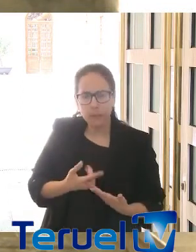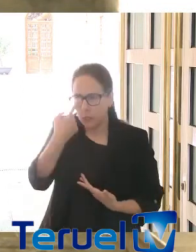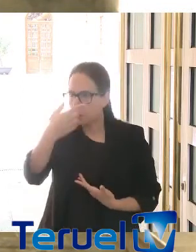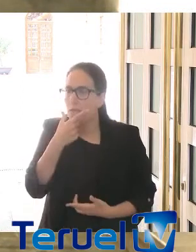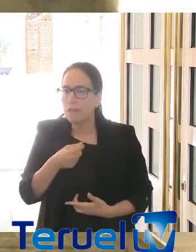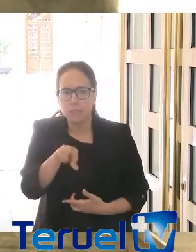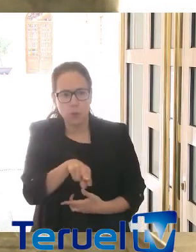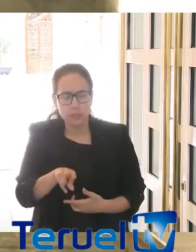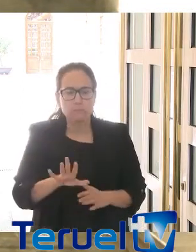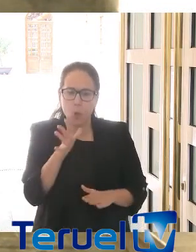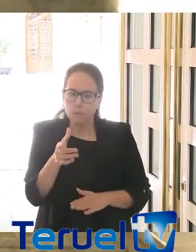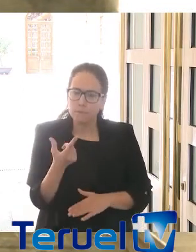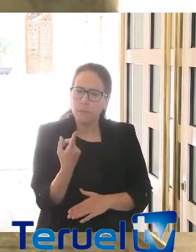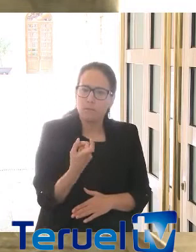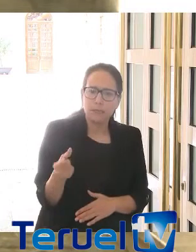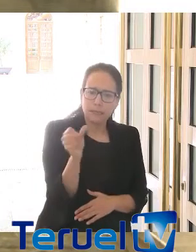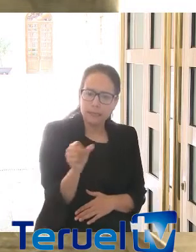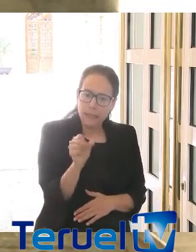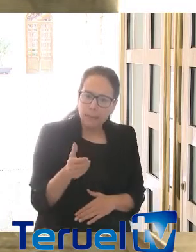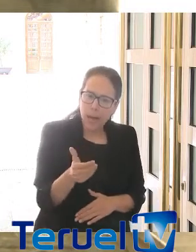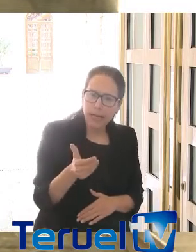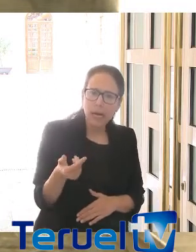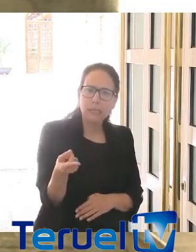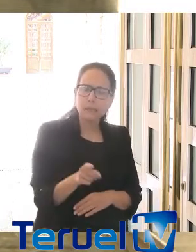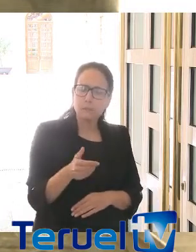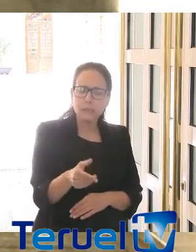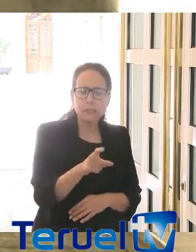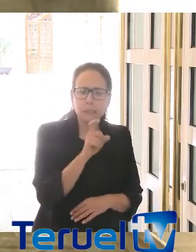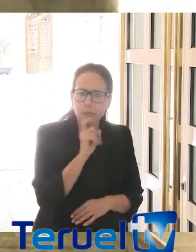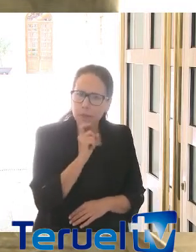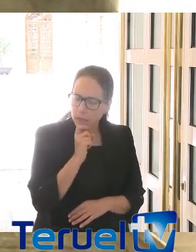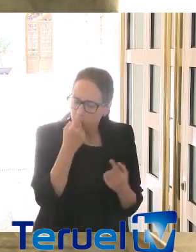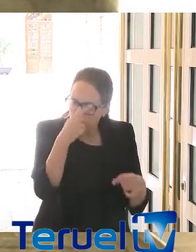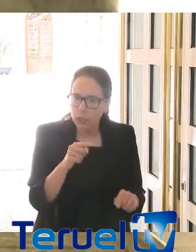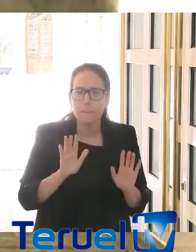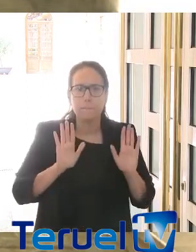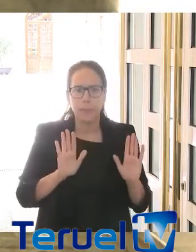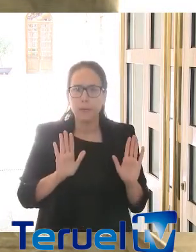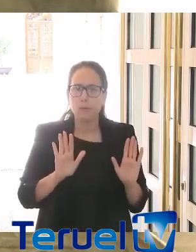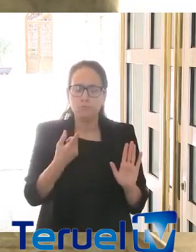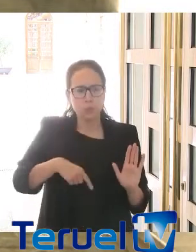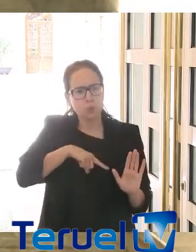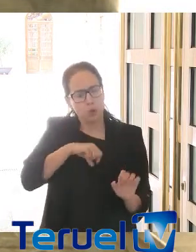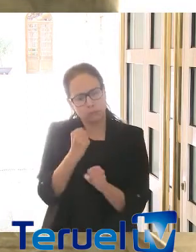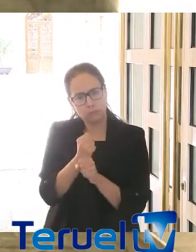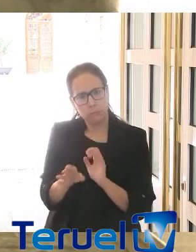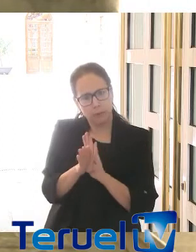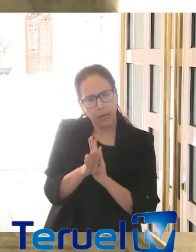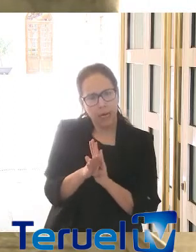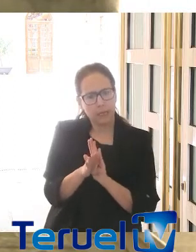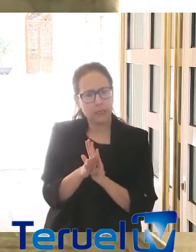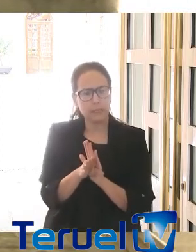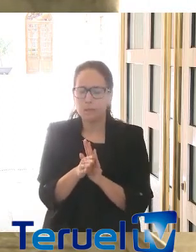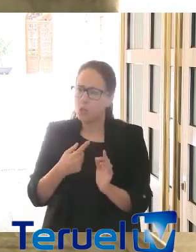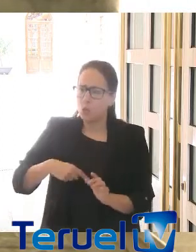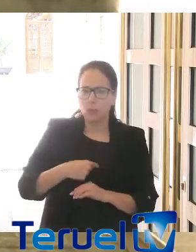Vienen semanas, meses, muy, muy complicados, muy, muy difíciles, pero vamos a trabajar y vamos a echar el resto de nuestra